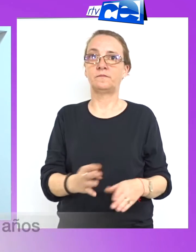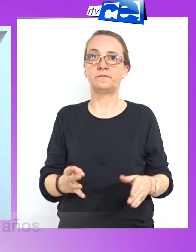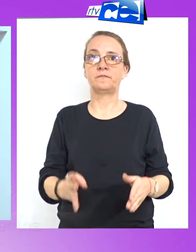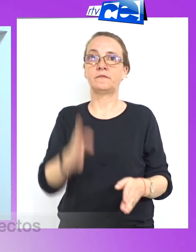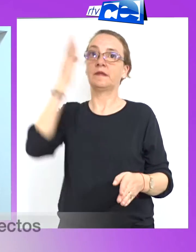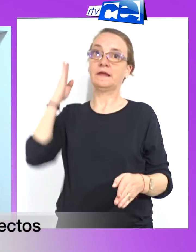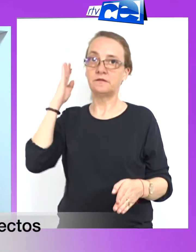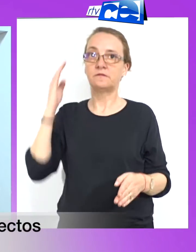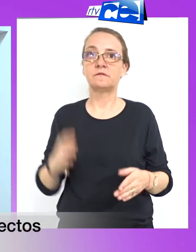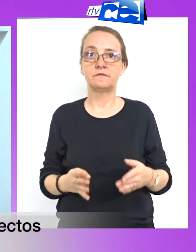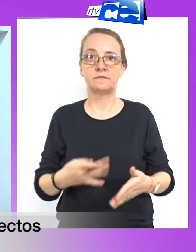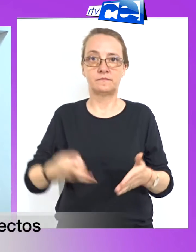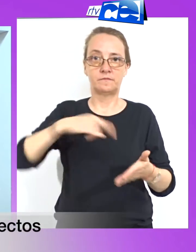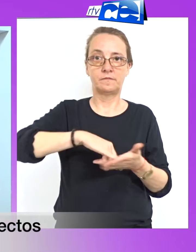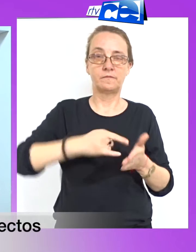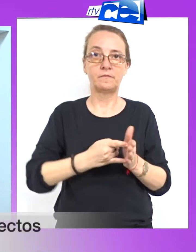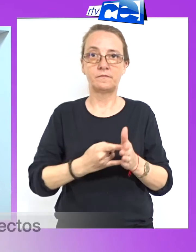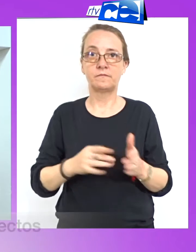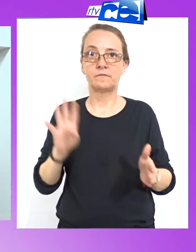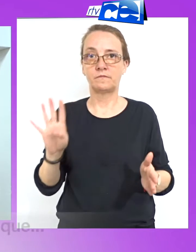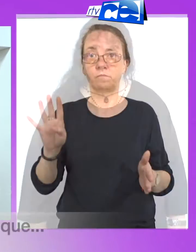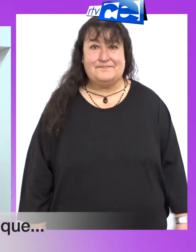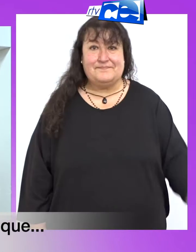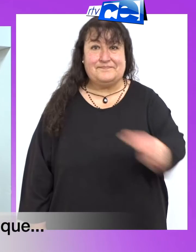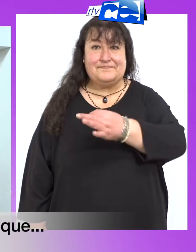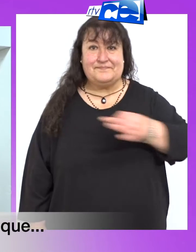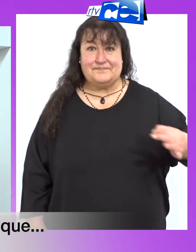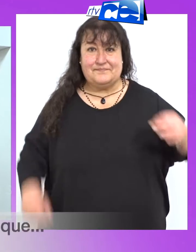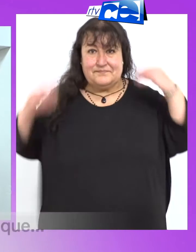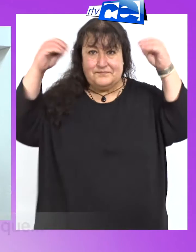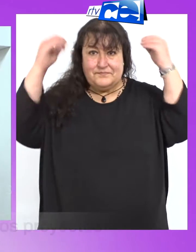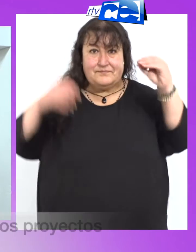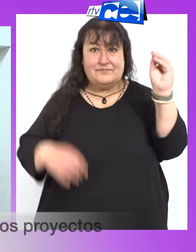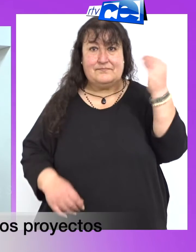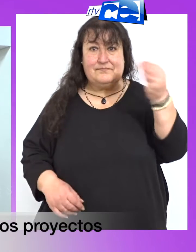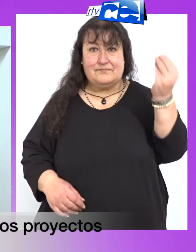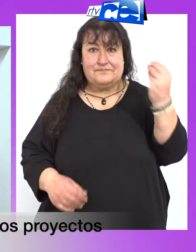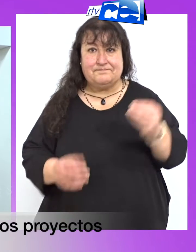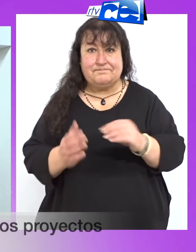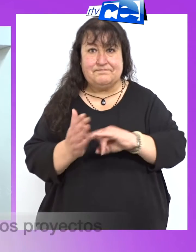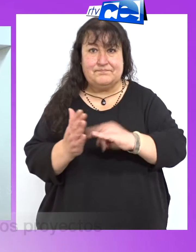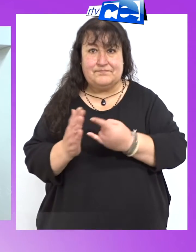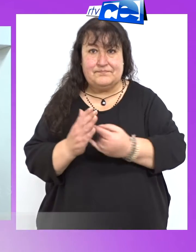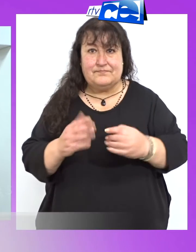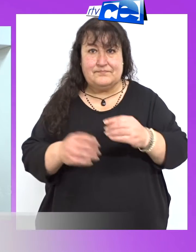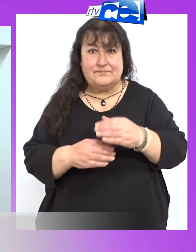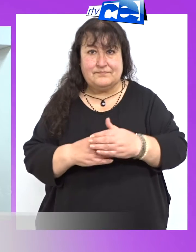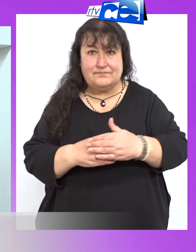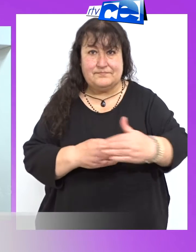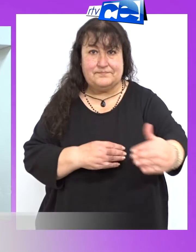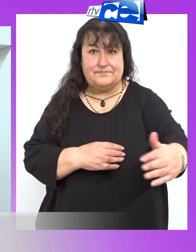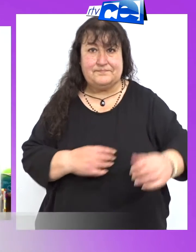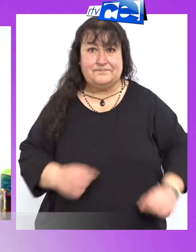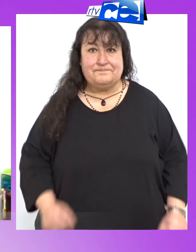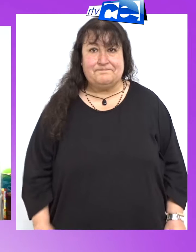he coordinado cuatro proyectos. Impecable, considero que es algo importante para que los proyectos se hagan adelante.